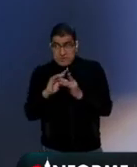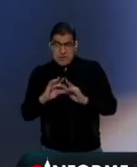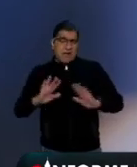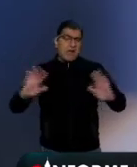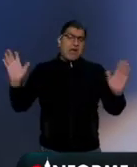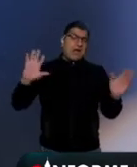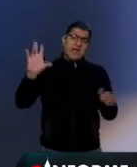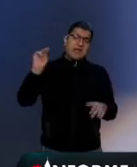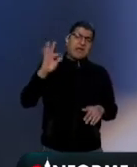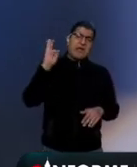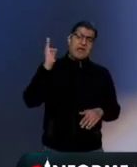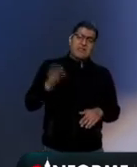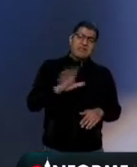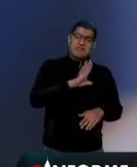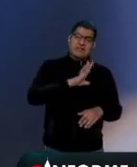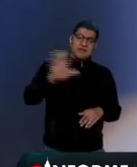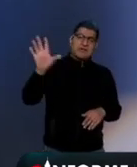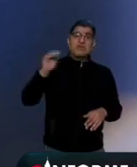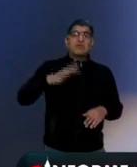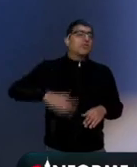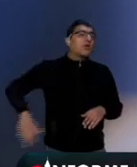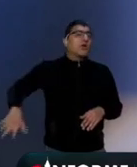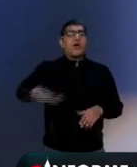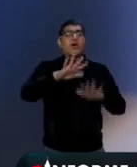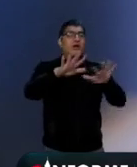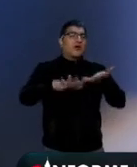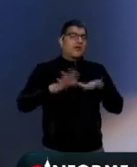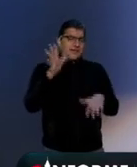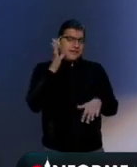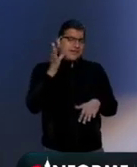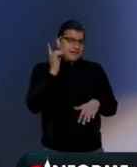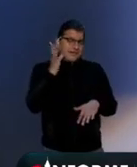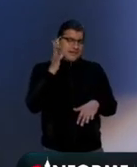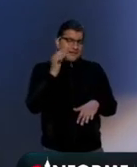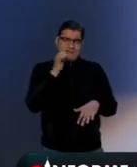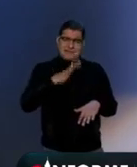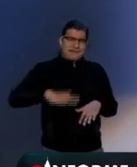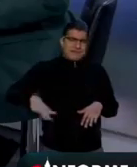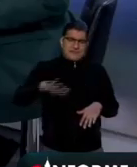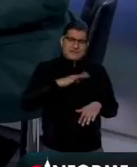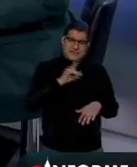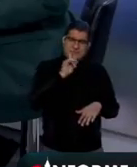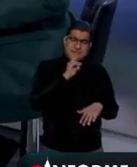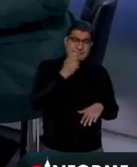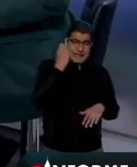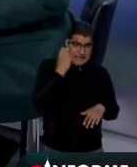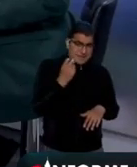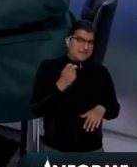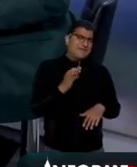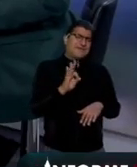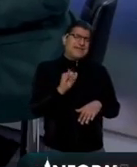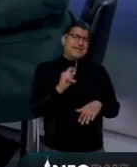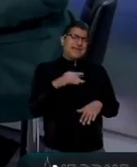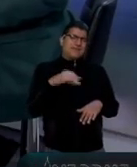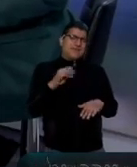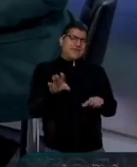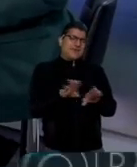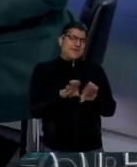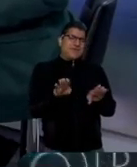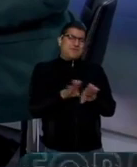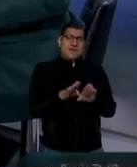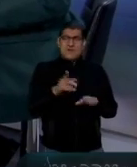descalifican a todo el poder legislativo. Y eso es muy grave porque eso sí es fascismo. Quienes han